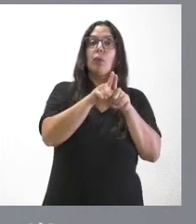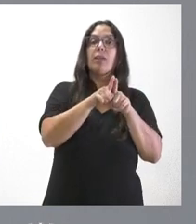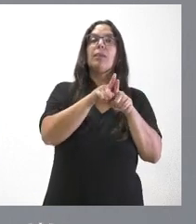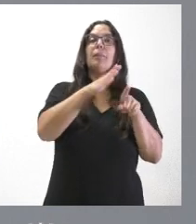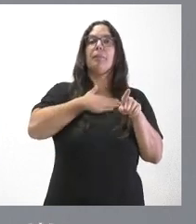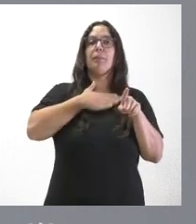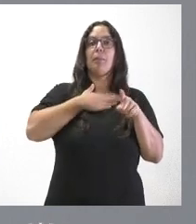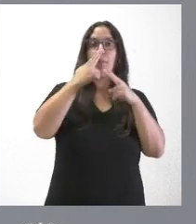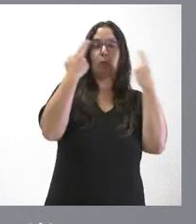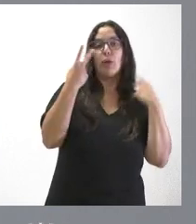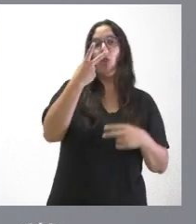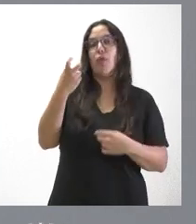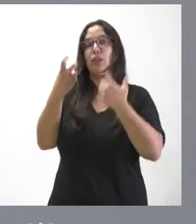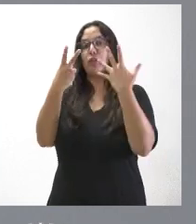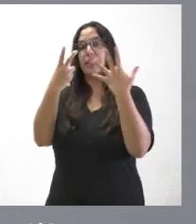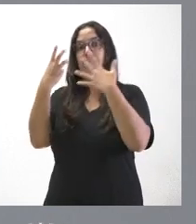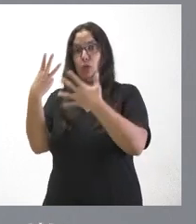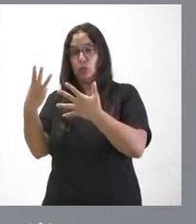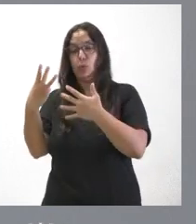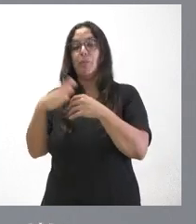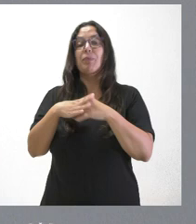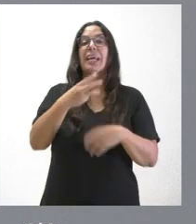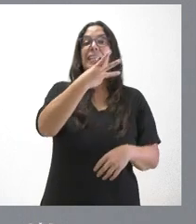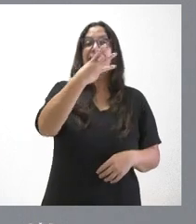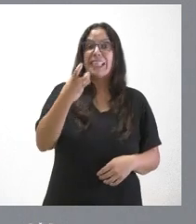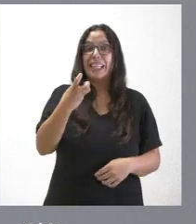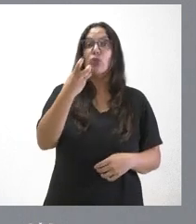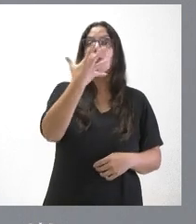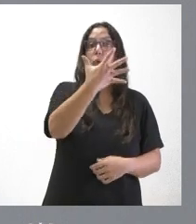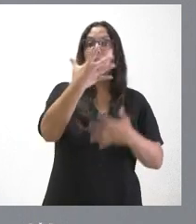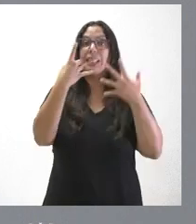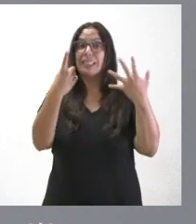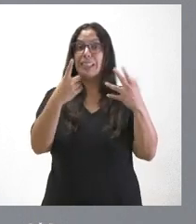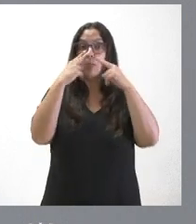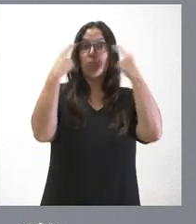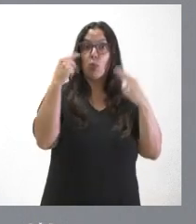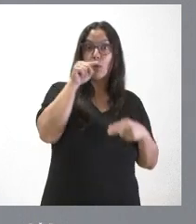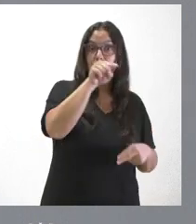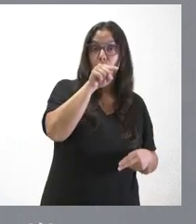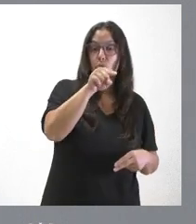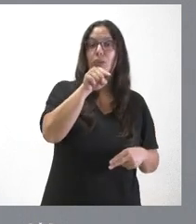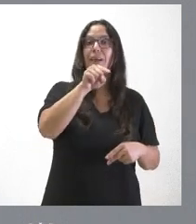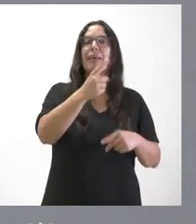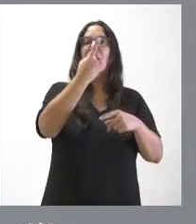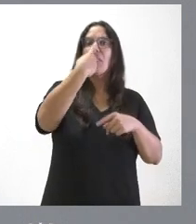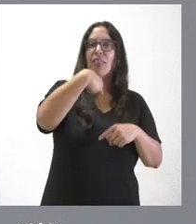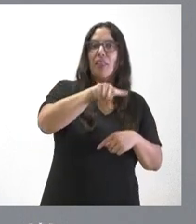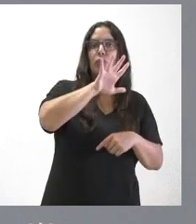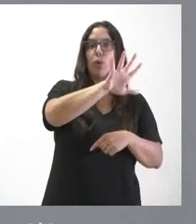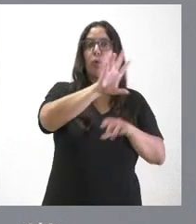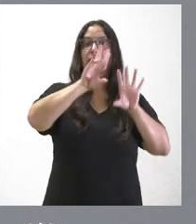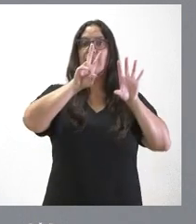carácter de privado y a su vez de los 356 centros públicos, 157 son,